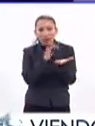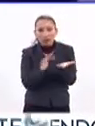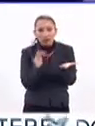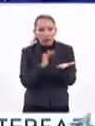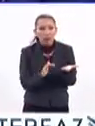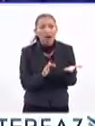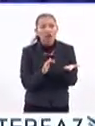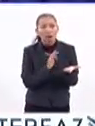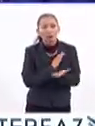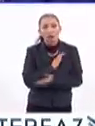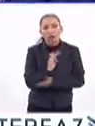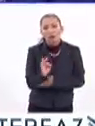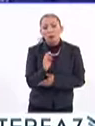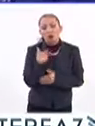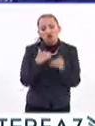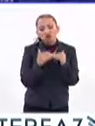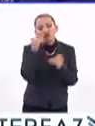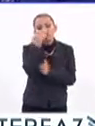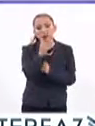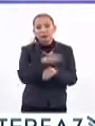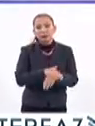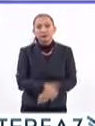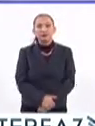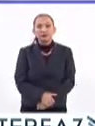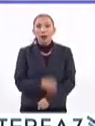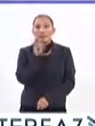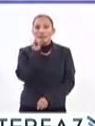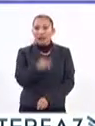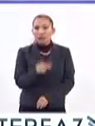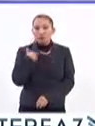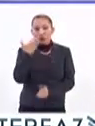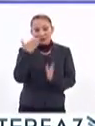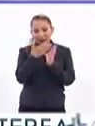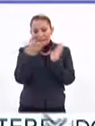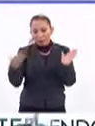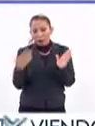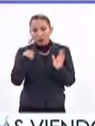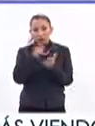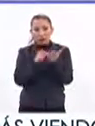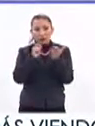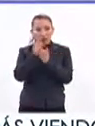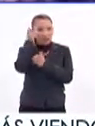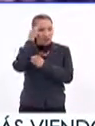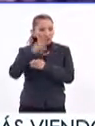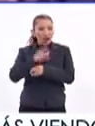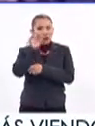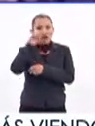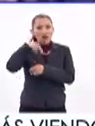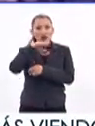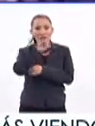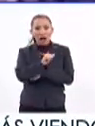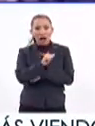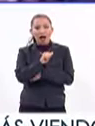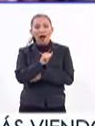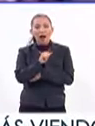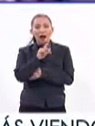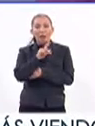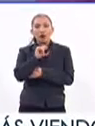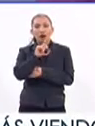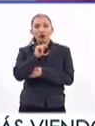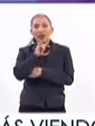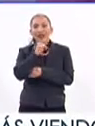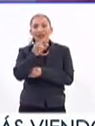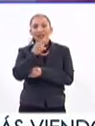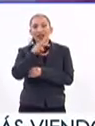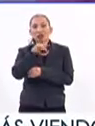lectura, podemos dar los pasos siguientes. Como parte de estas jornadas, el escritor y director del Fondo de Cultura Económica, Paco